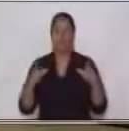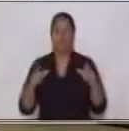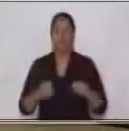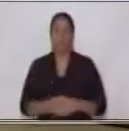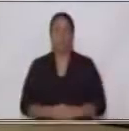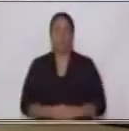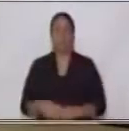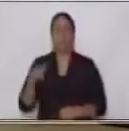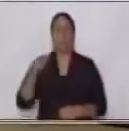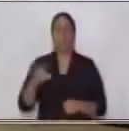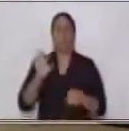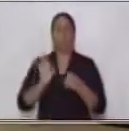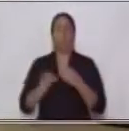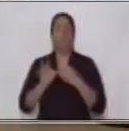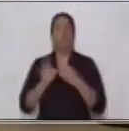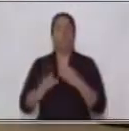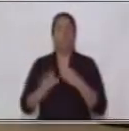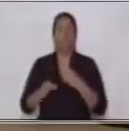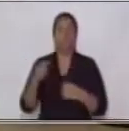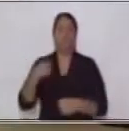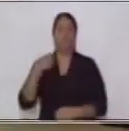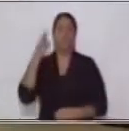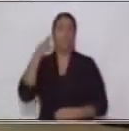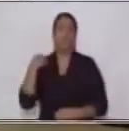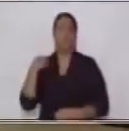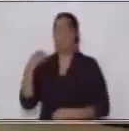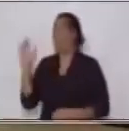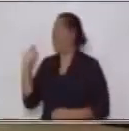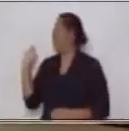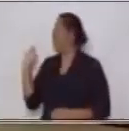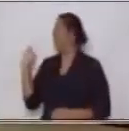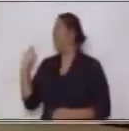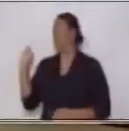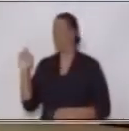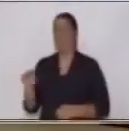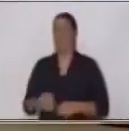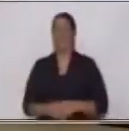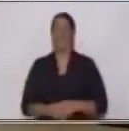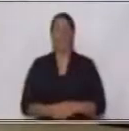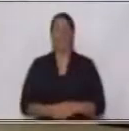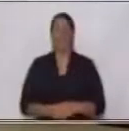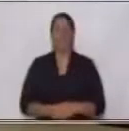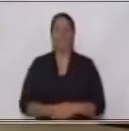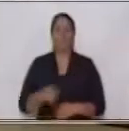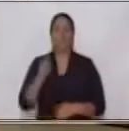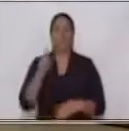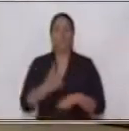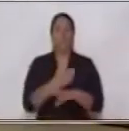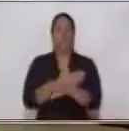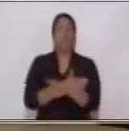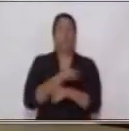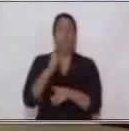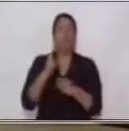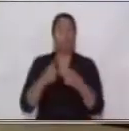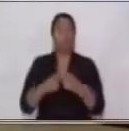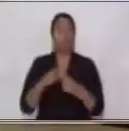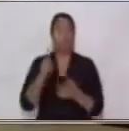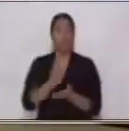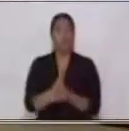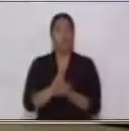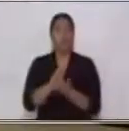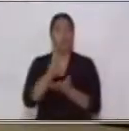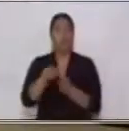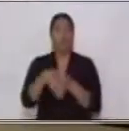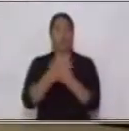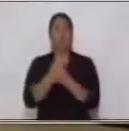Hoy en la interpretación de lengua de señas nos acompaña Ruth. Hola Ruth. Antes de empezar te recomiendo que laves tus manos